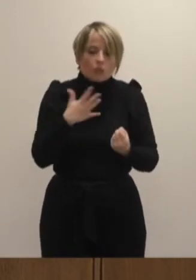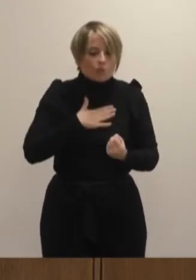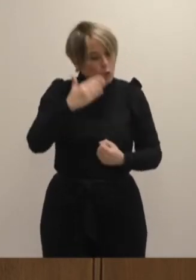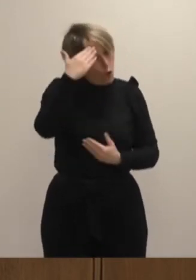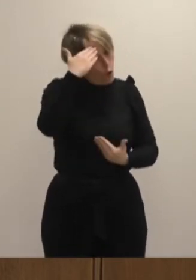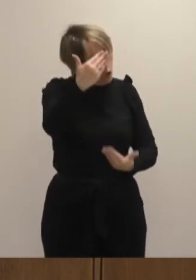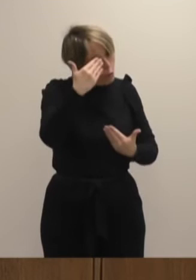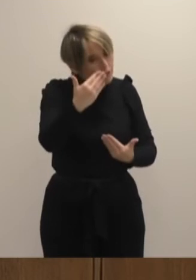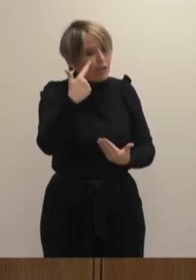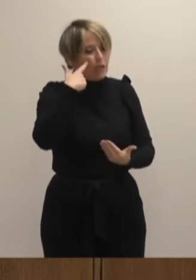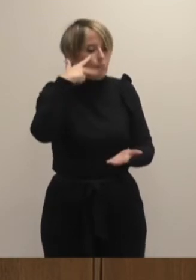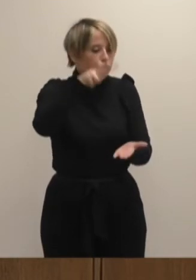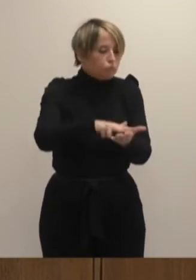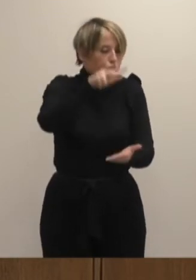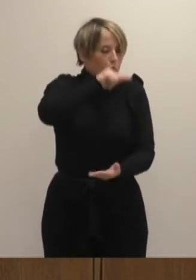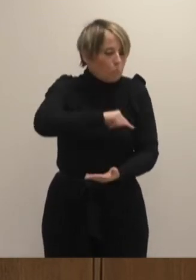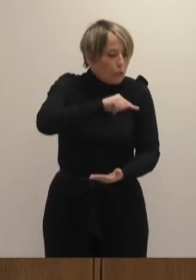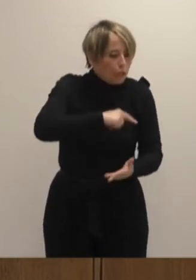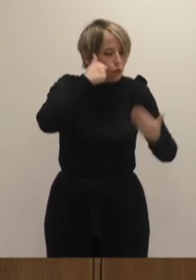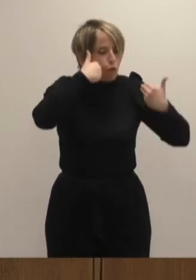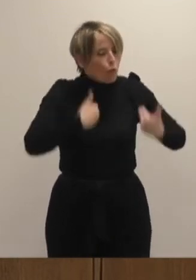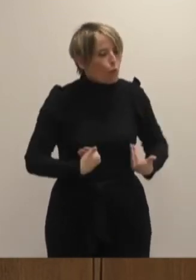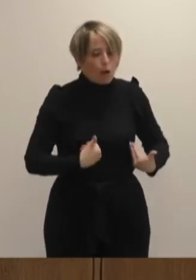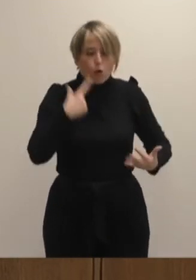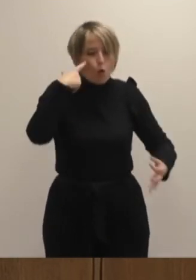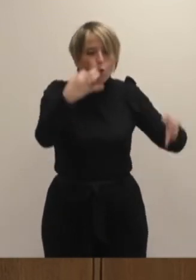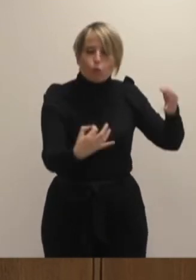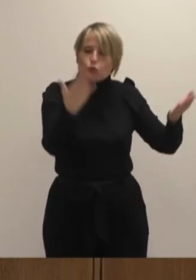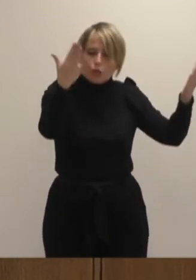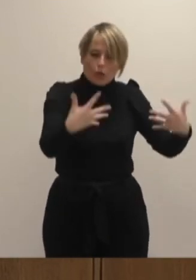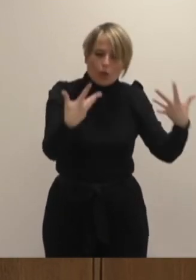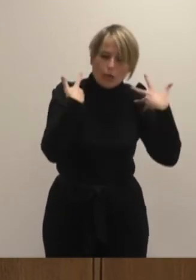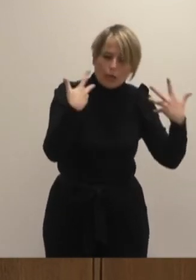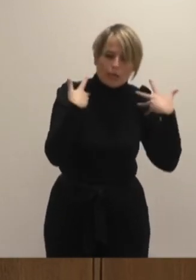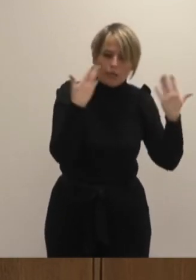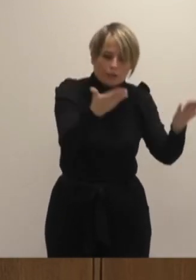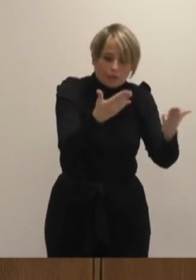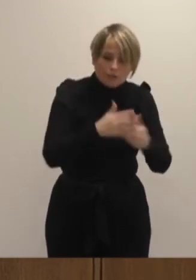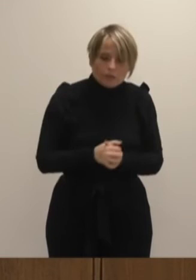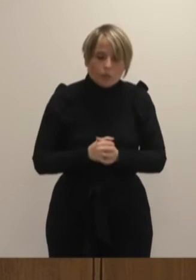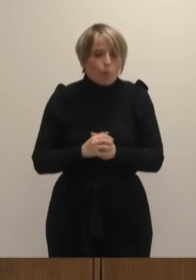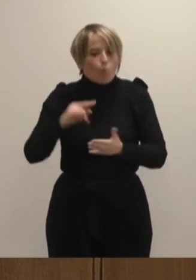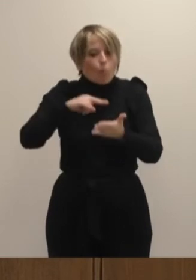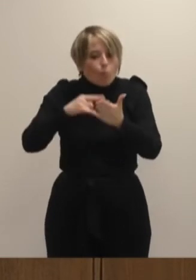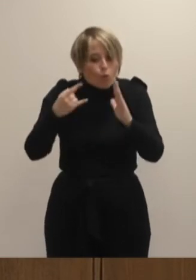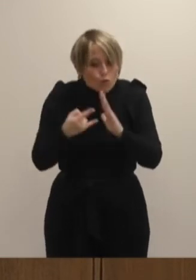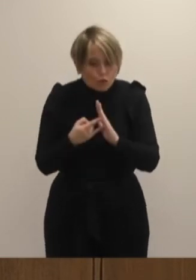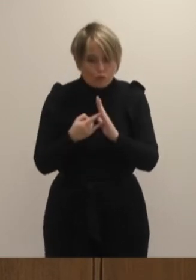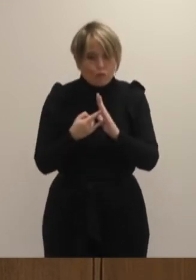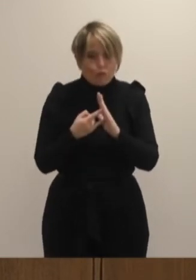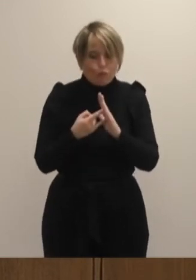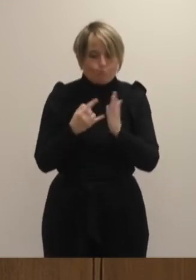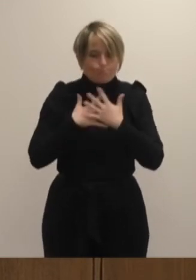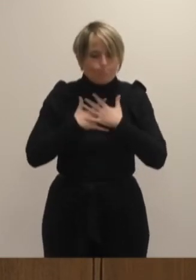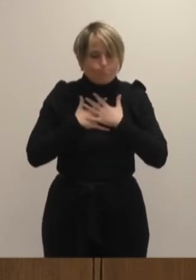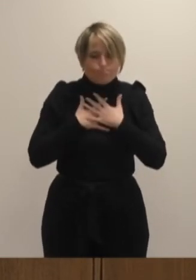reconocimiento ético y humano ante la injusticia que padecieron. Este proyecto, por voluntad y acción